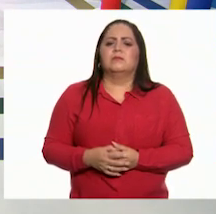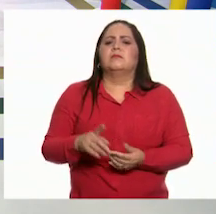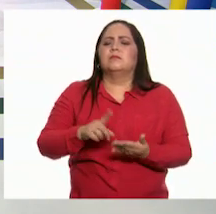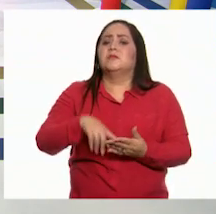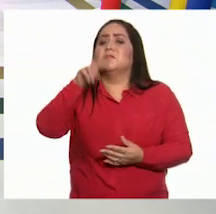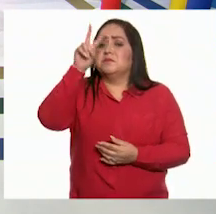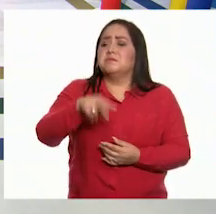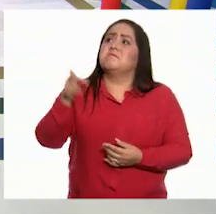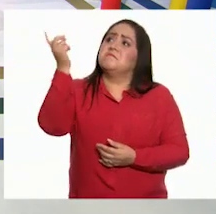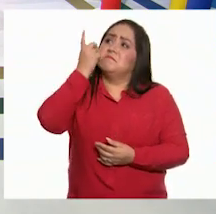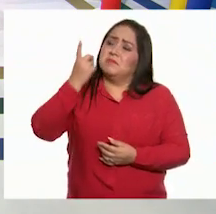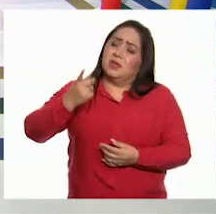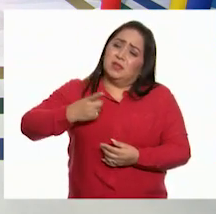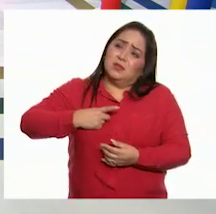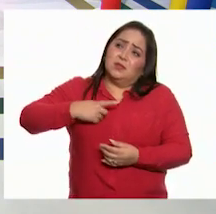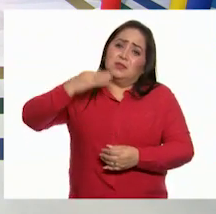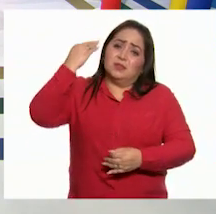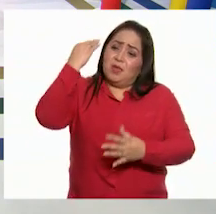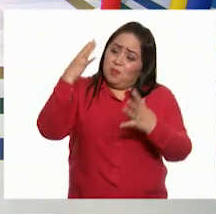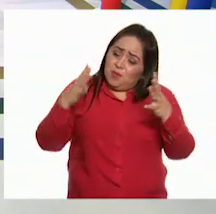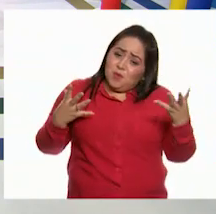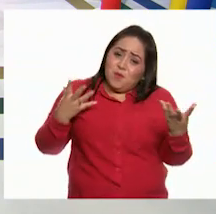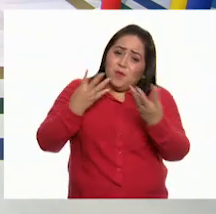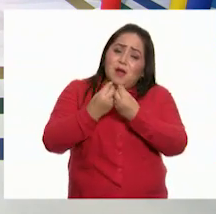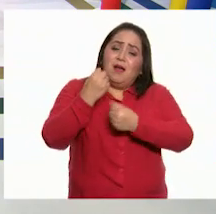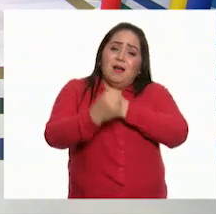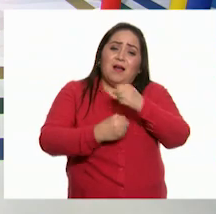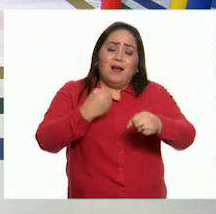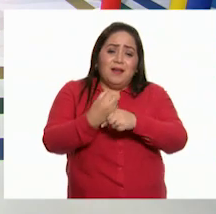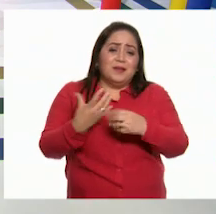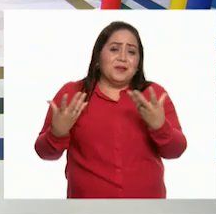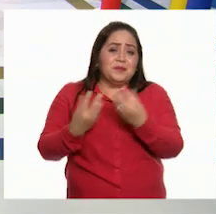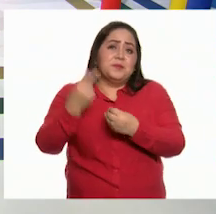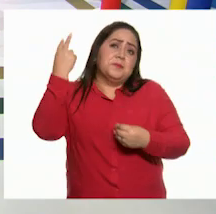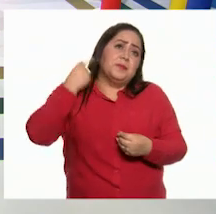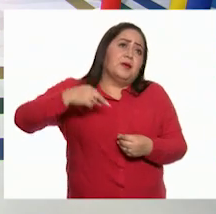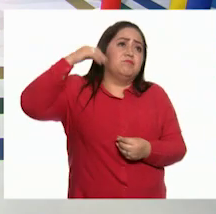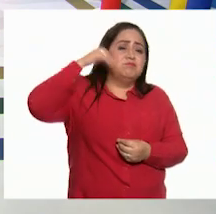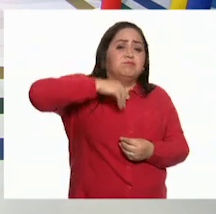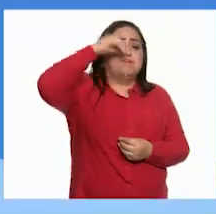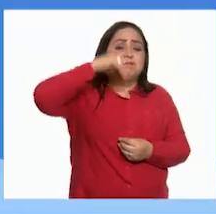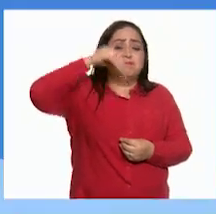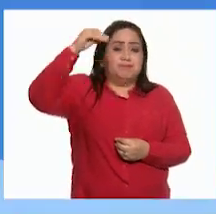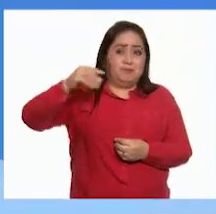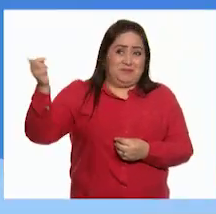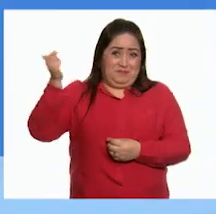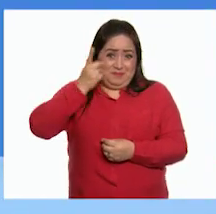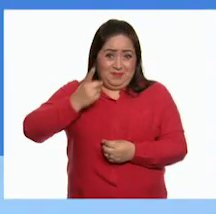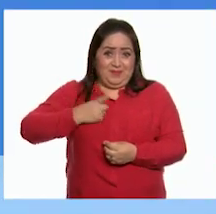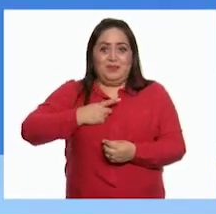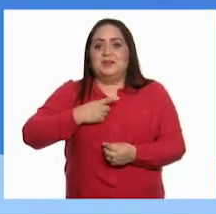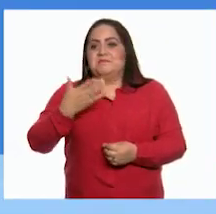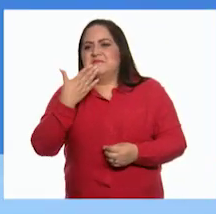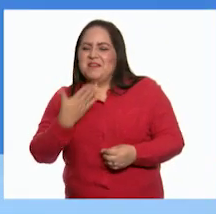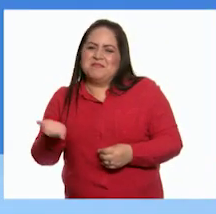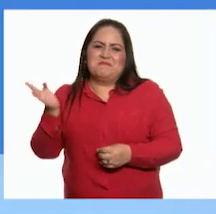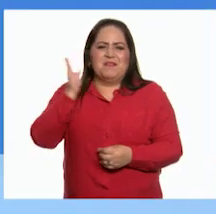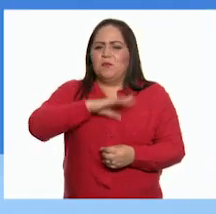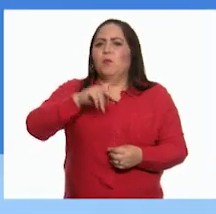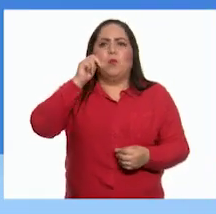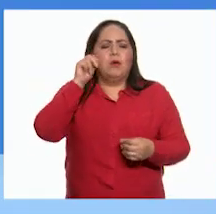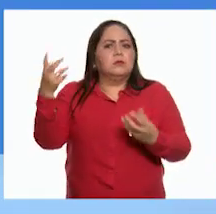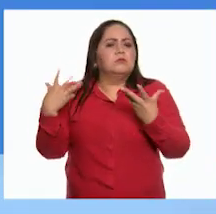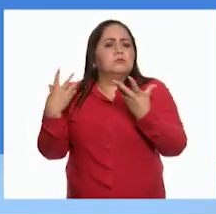Me dijo que a lo largo de todos estos años Que hemos viajado juntos En las buenas y en las